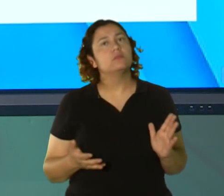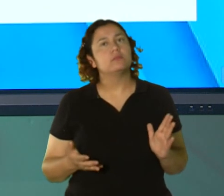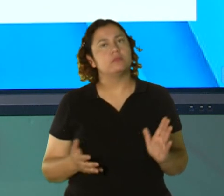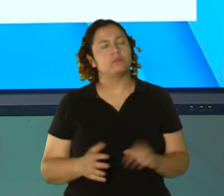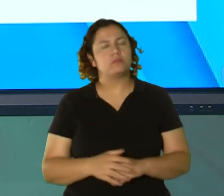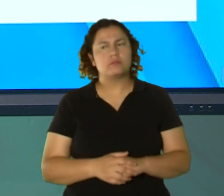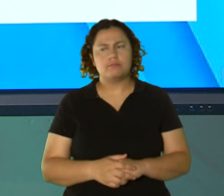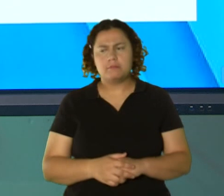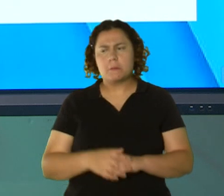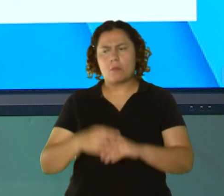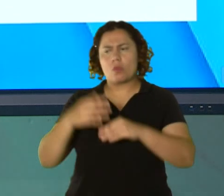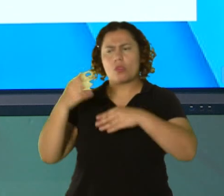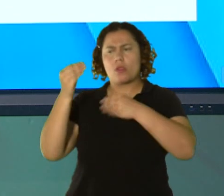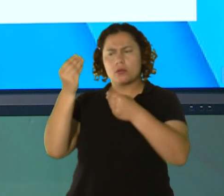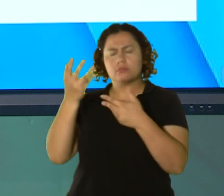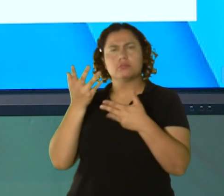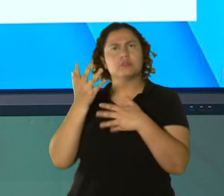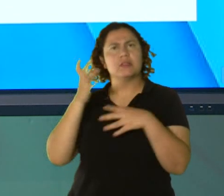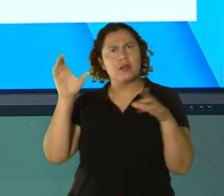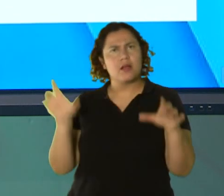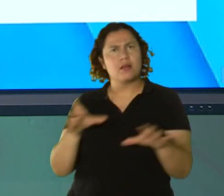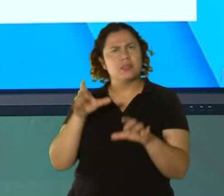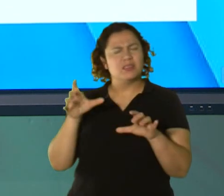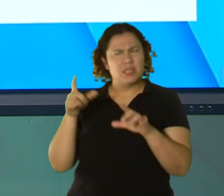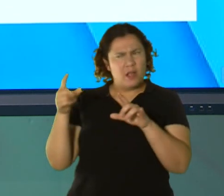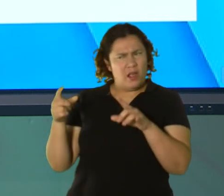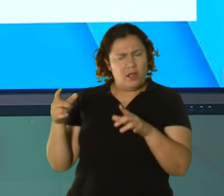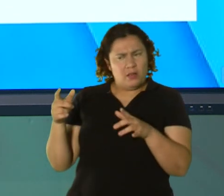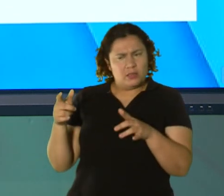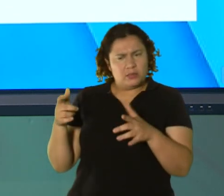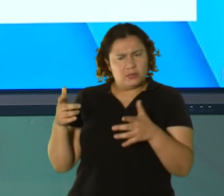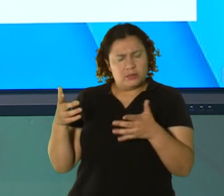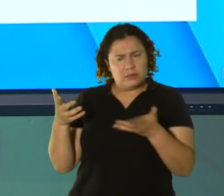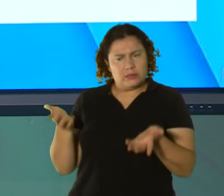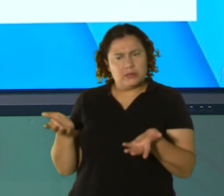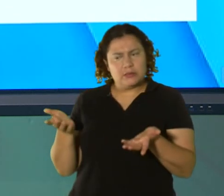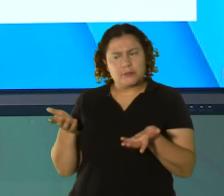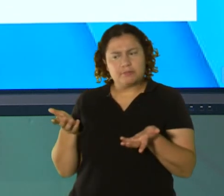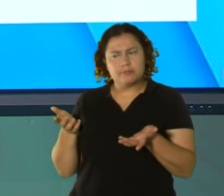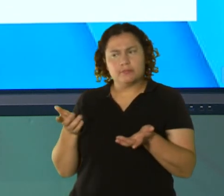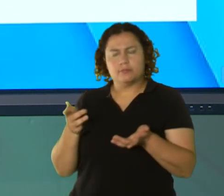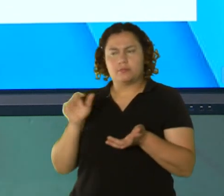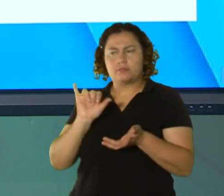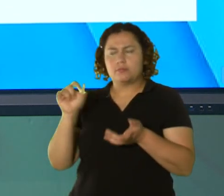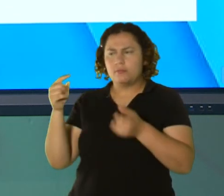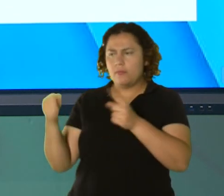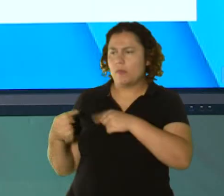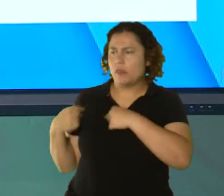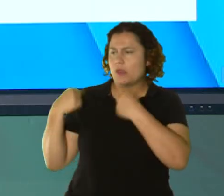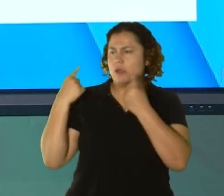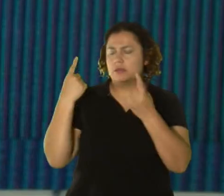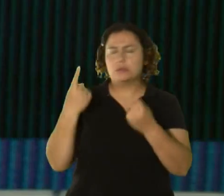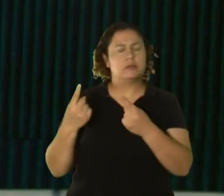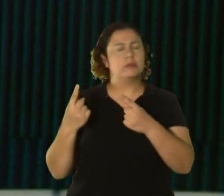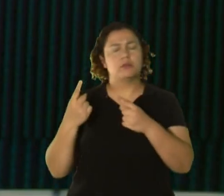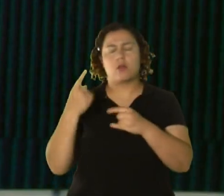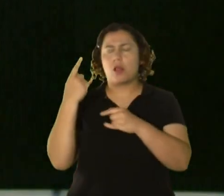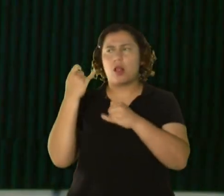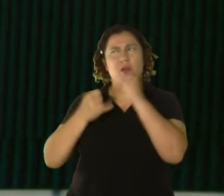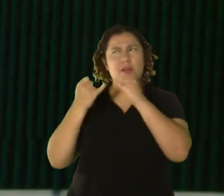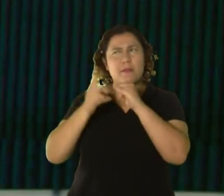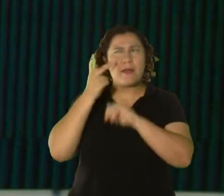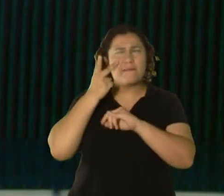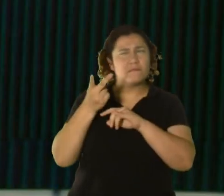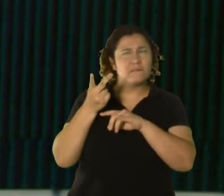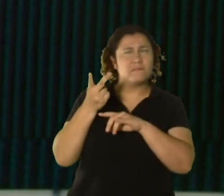¿Nos indicó de que él hace cuánto dejó de aparecer en la casa de su familia? La última vez que fue visto